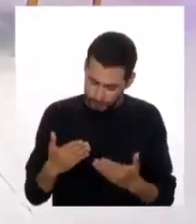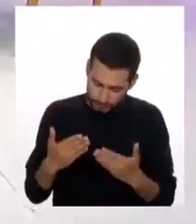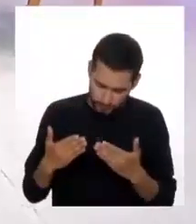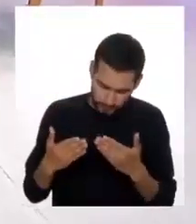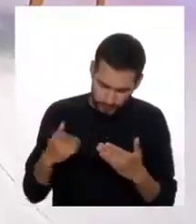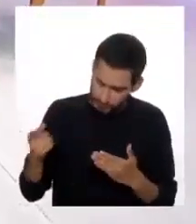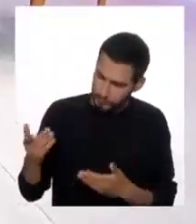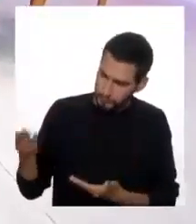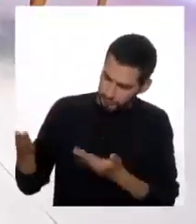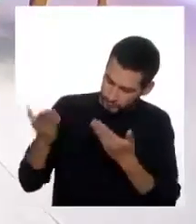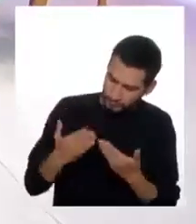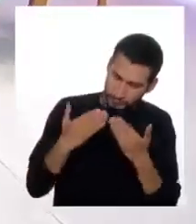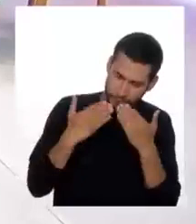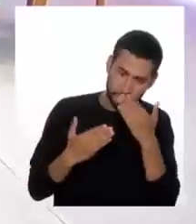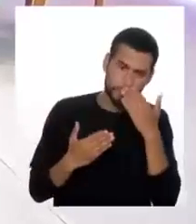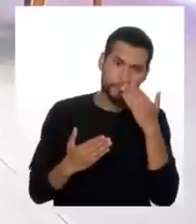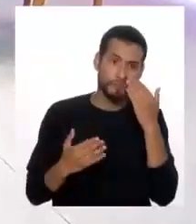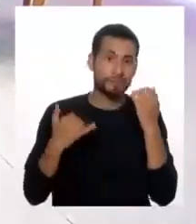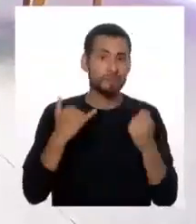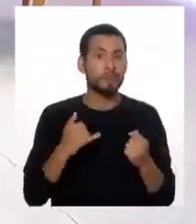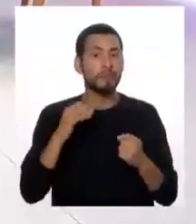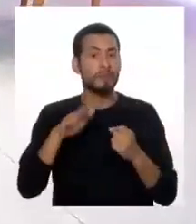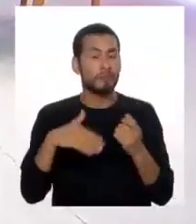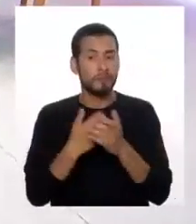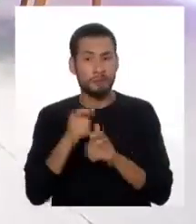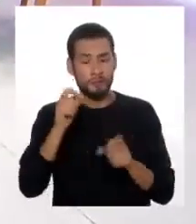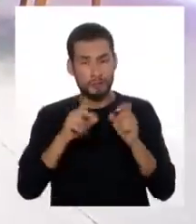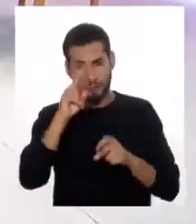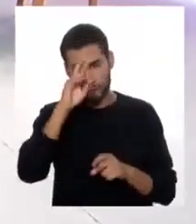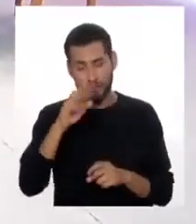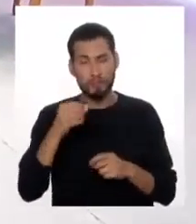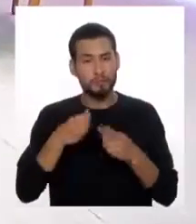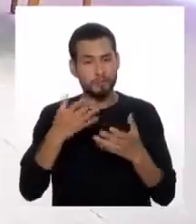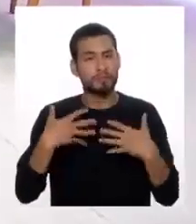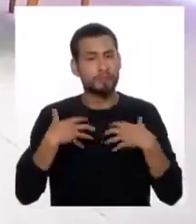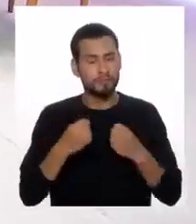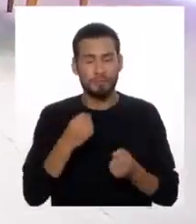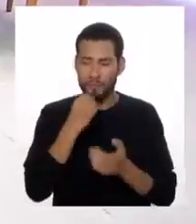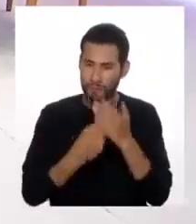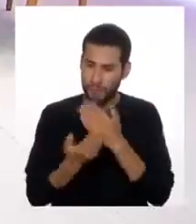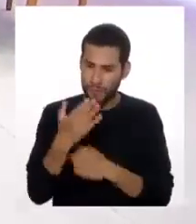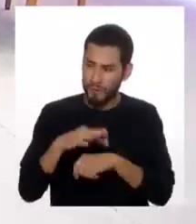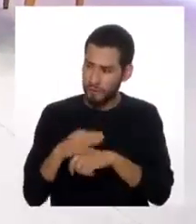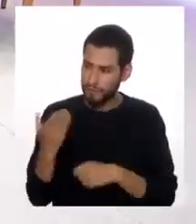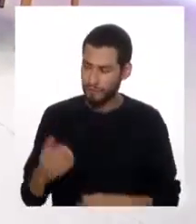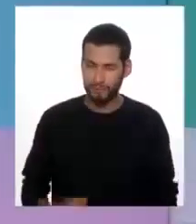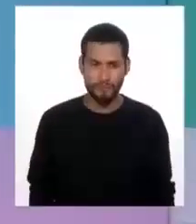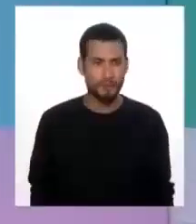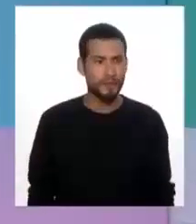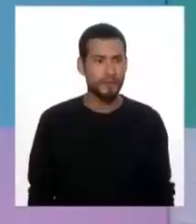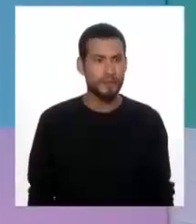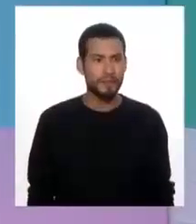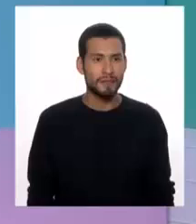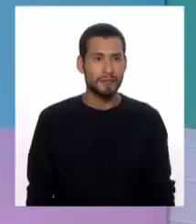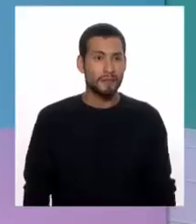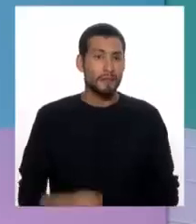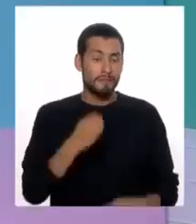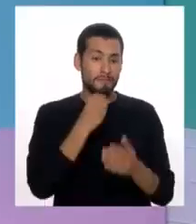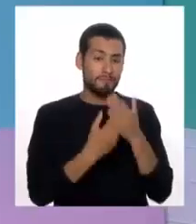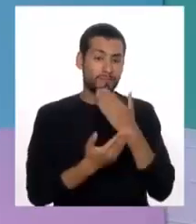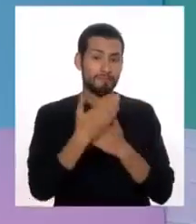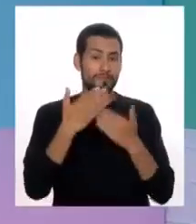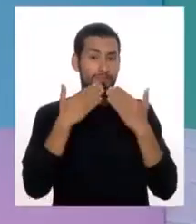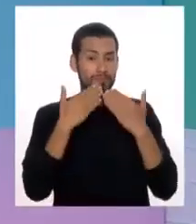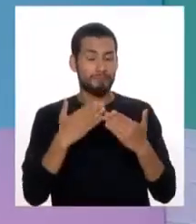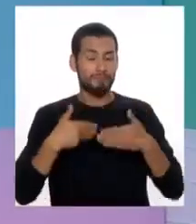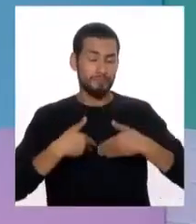por la gentileza de su presencia y dar a todos los peruanos un mensaje de salud. Buenos días, doctor. Muy buenos días. Ante todo, muchas